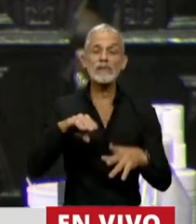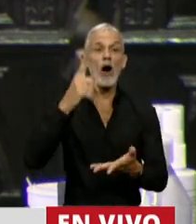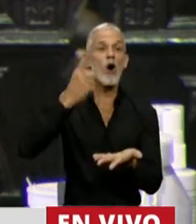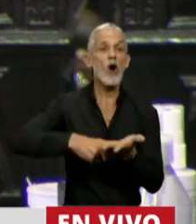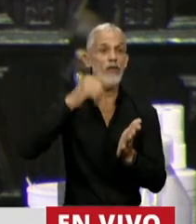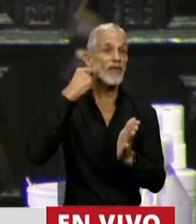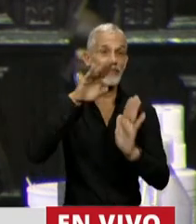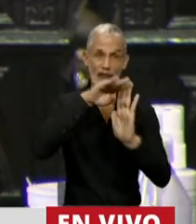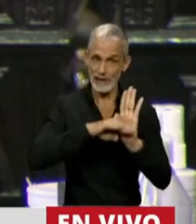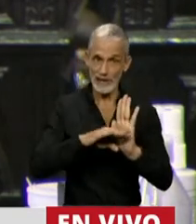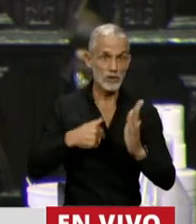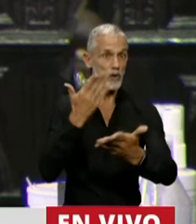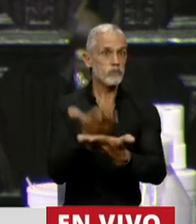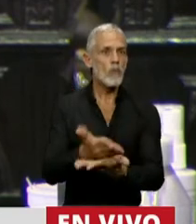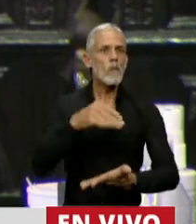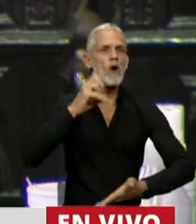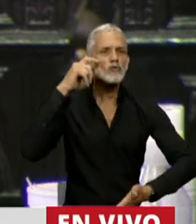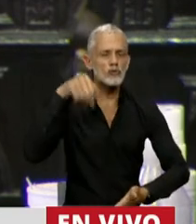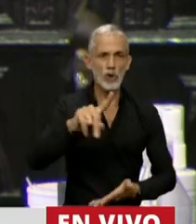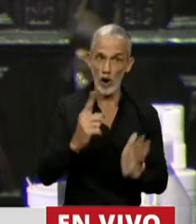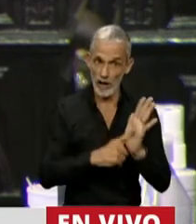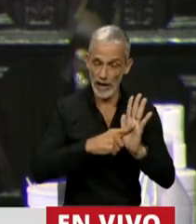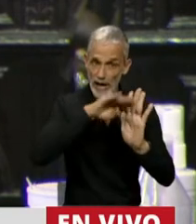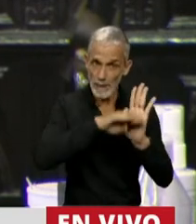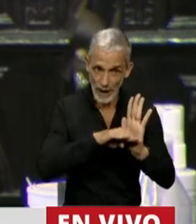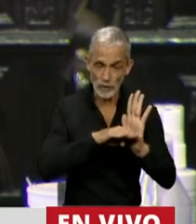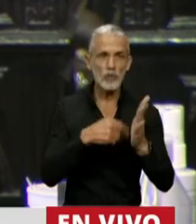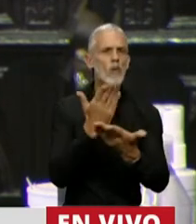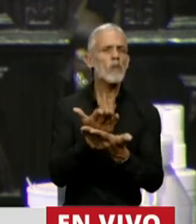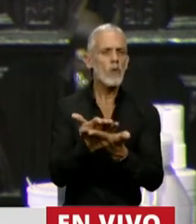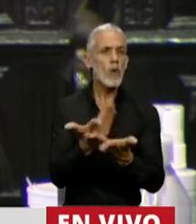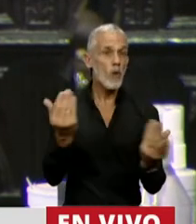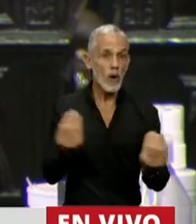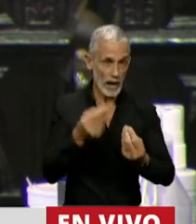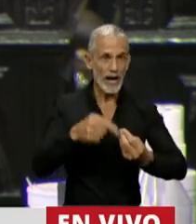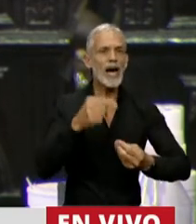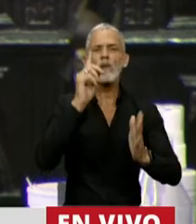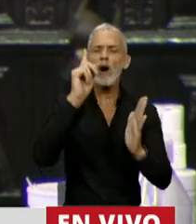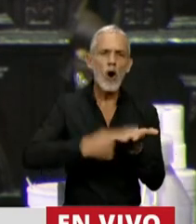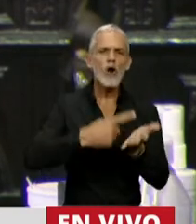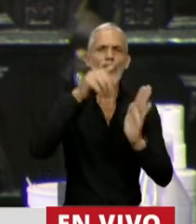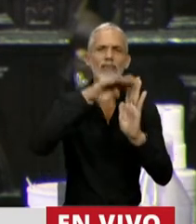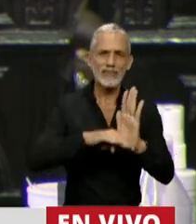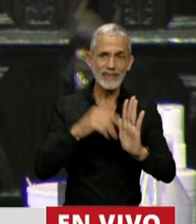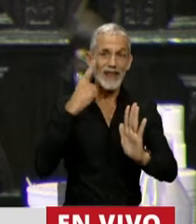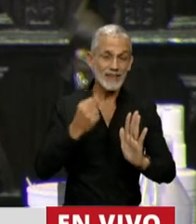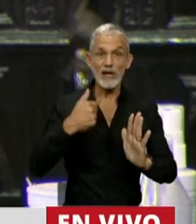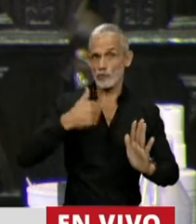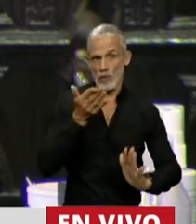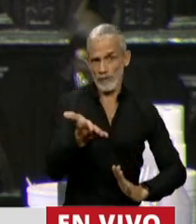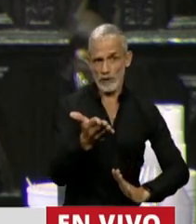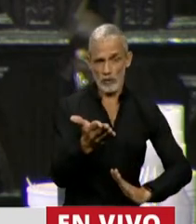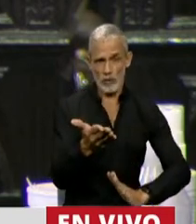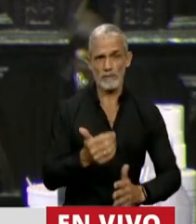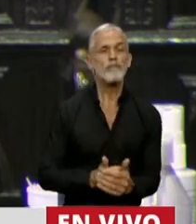estoy haciendo una moción regulada en el reglamento que dice que se pase al orden del día y es lo que solicito,